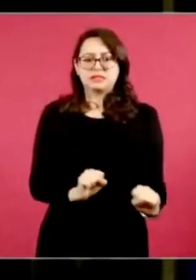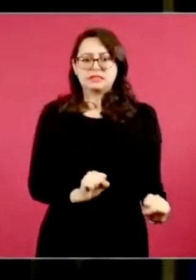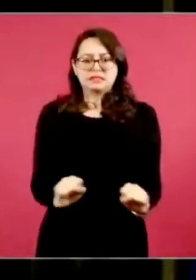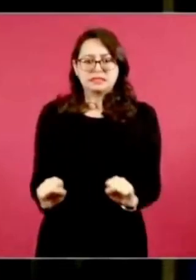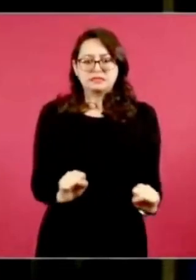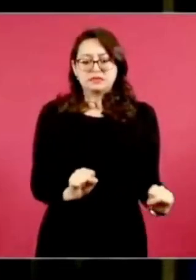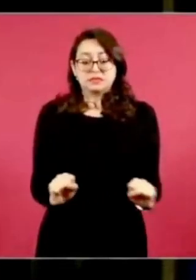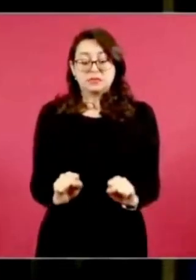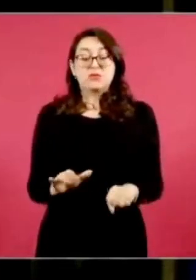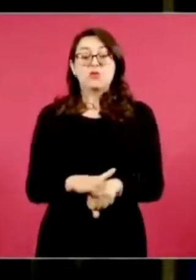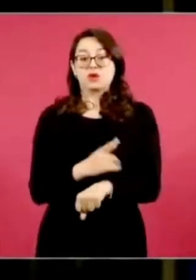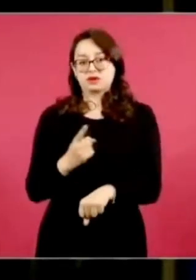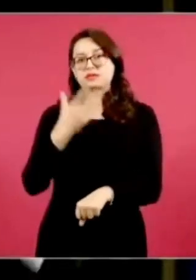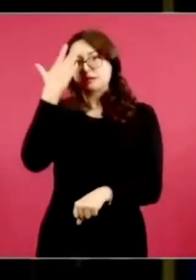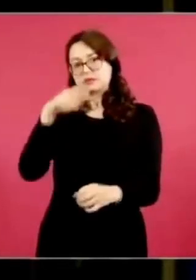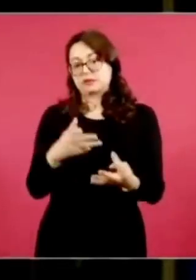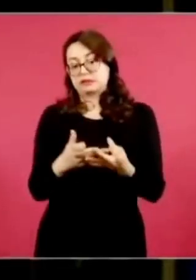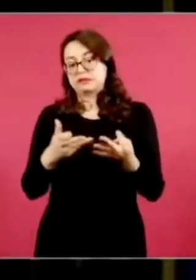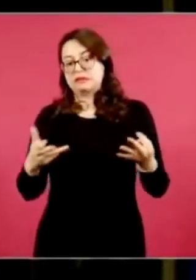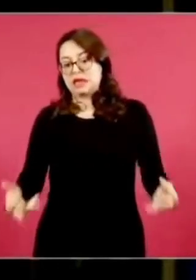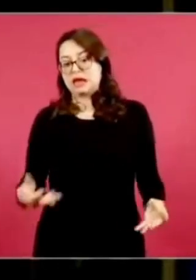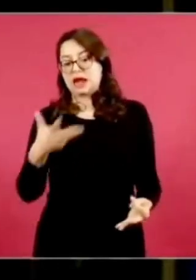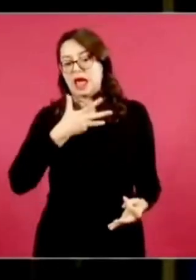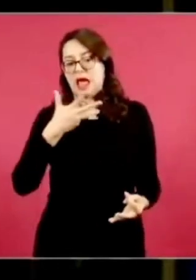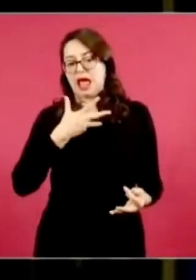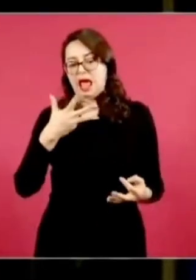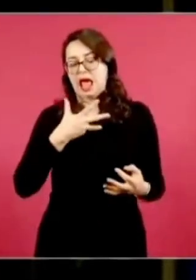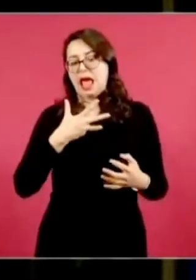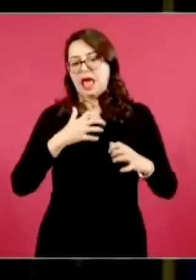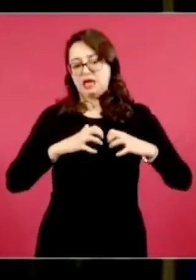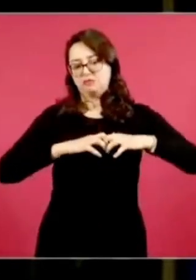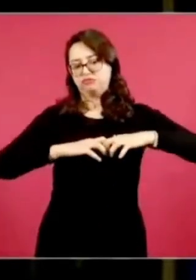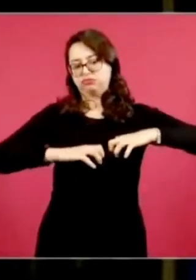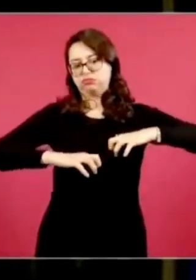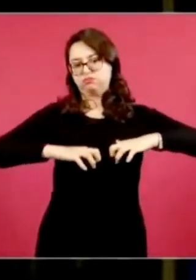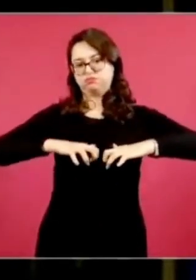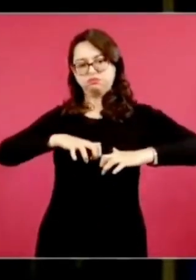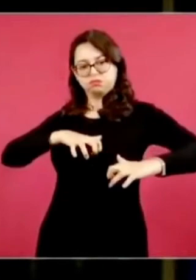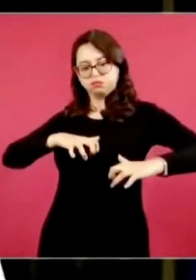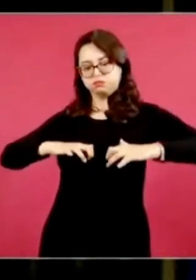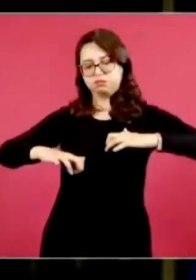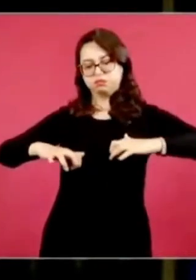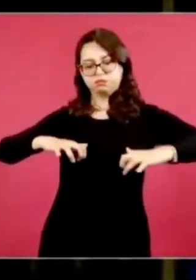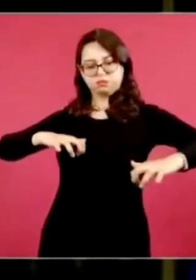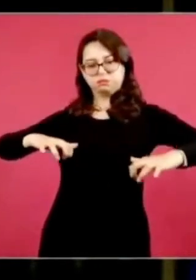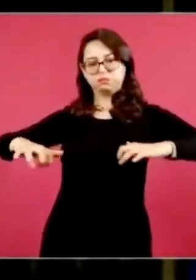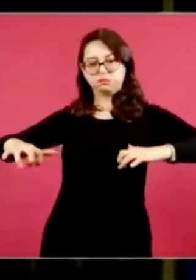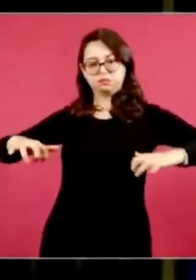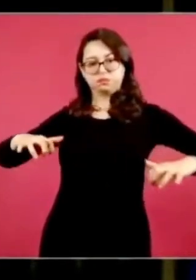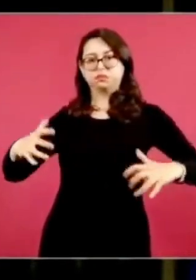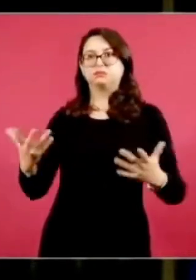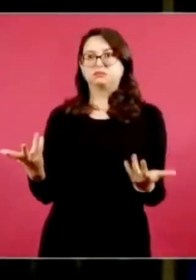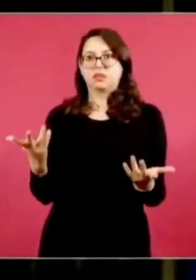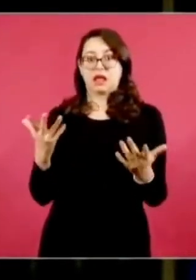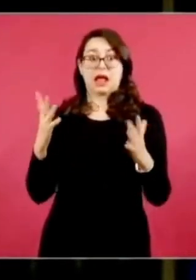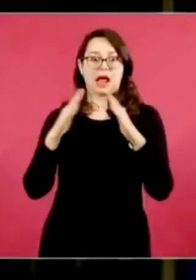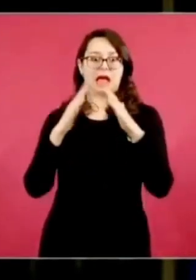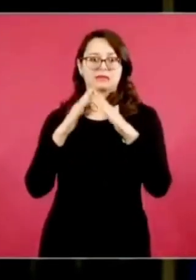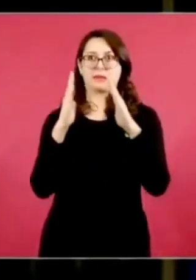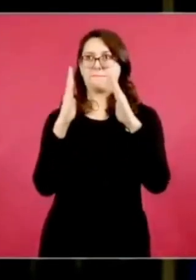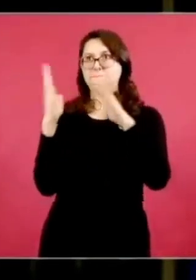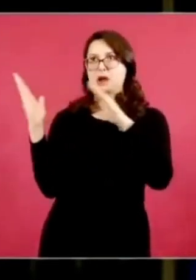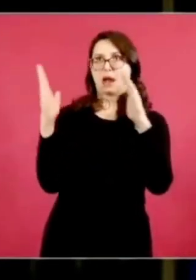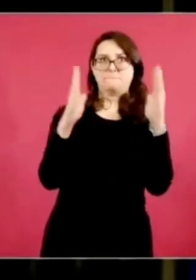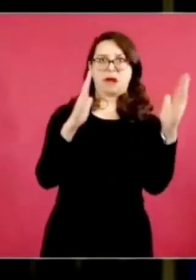-Mixcoac, se manifestaron el pasado fin de semana personas por el tema de que sus casas han sido bastante afectadas.